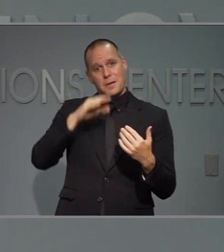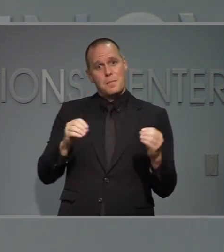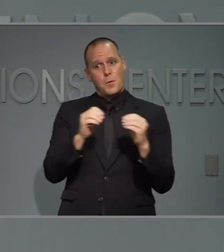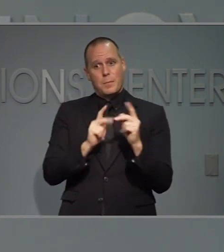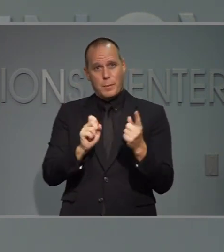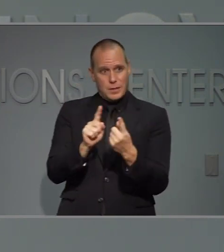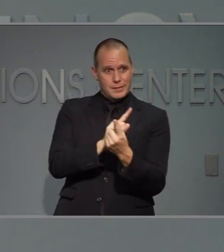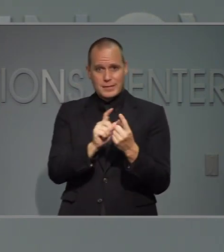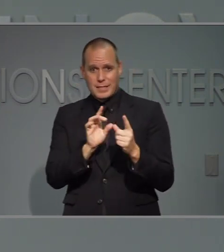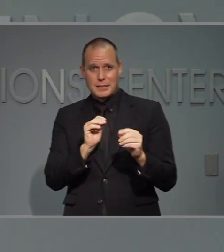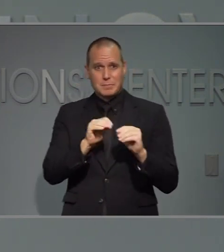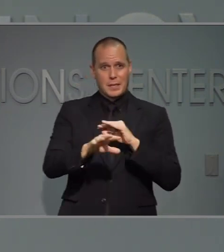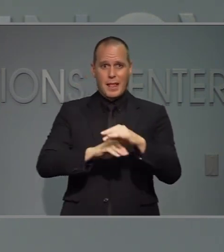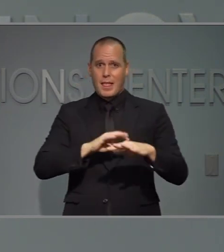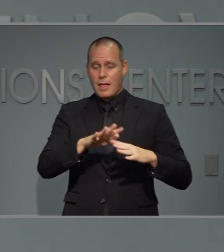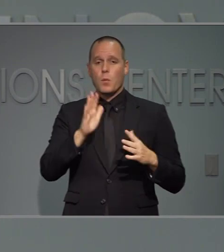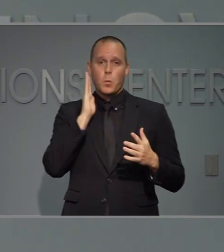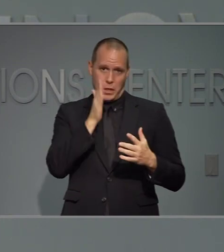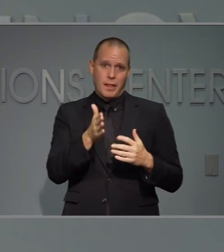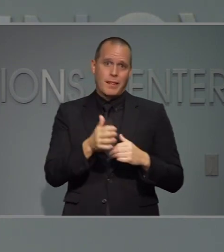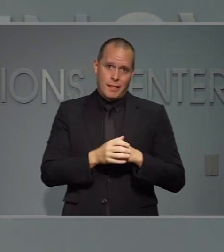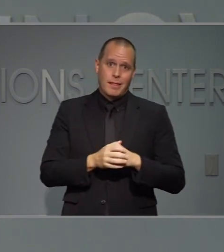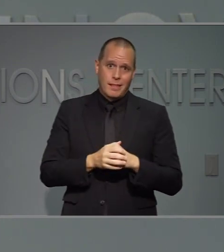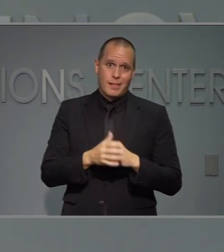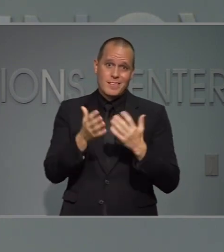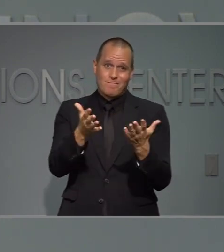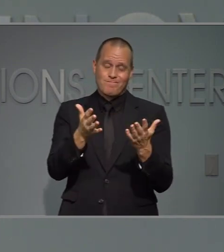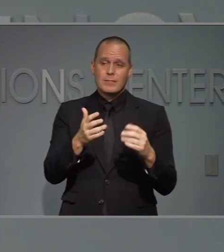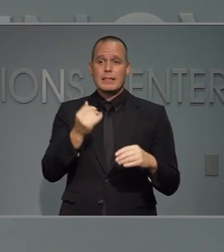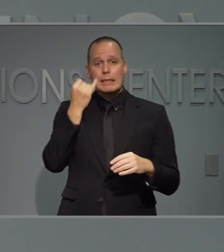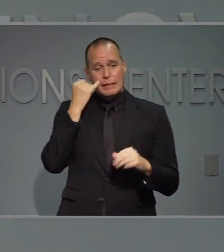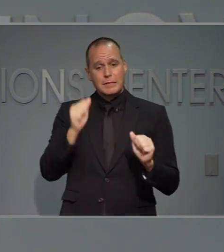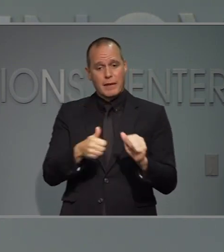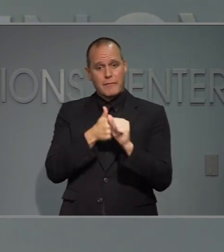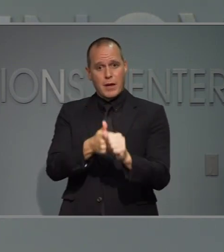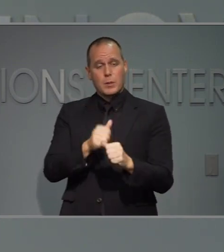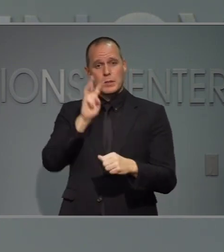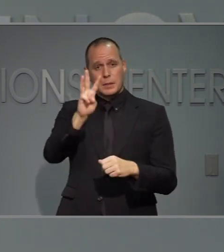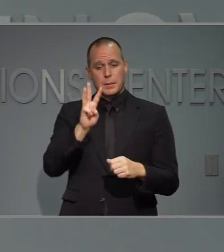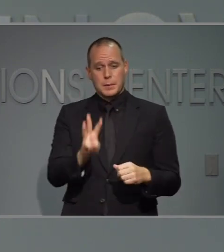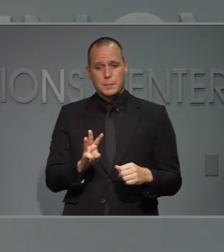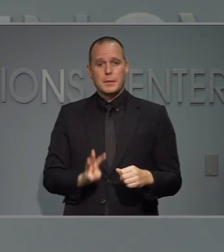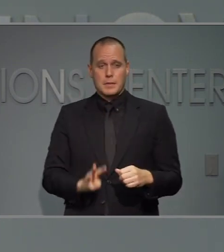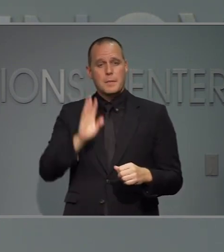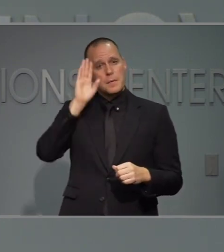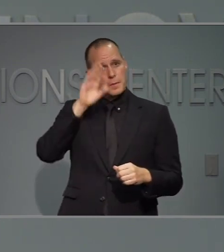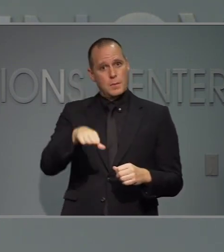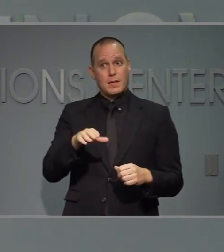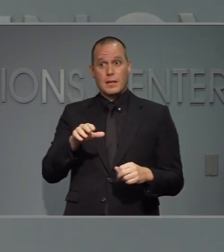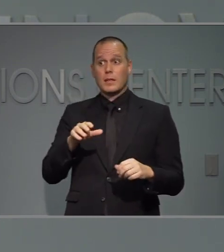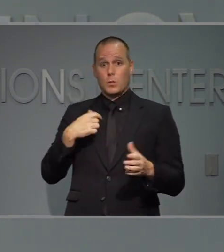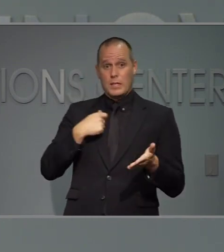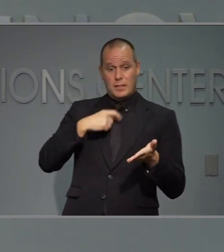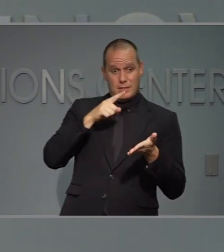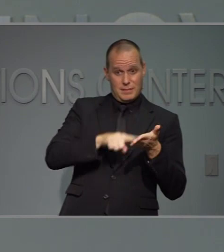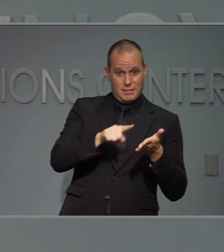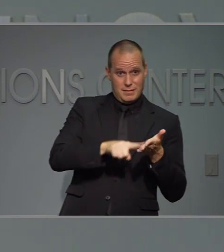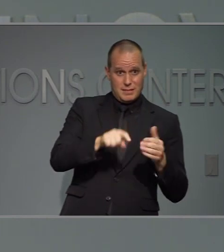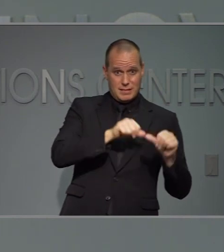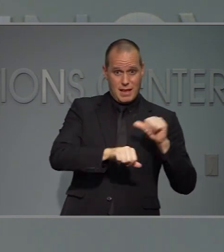y activándose de nuevo y hay nuevo más movimiento por eso el virus. Va a estar en más movimiento.